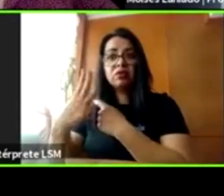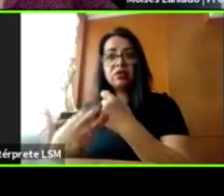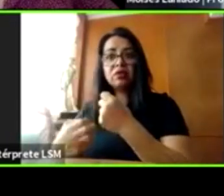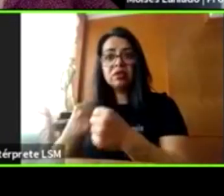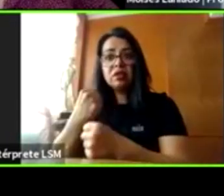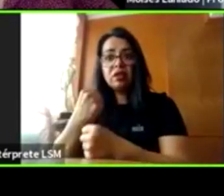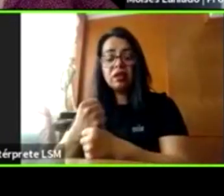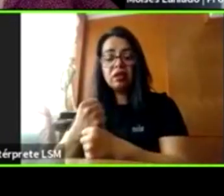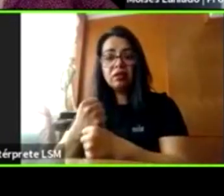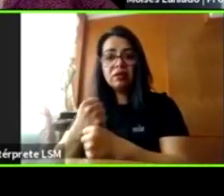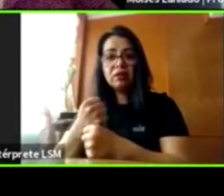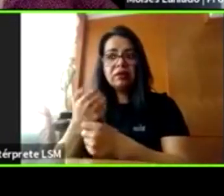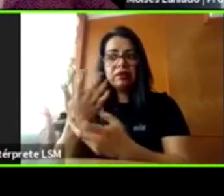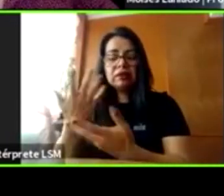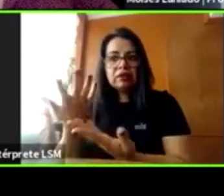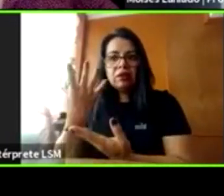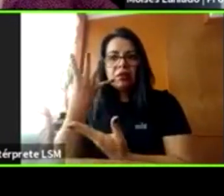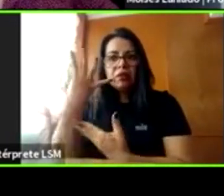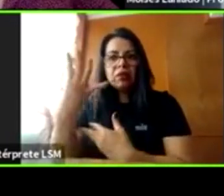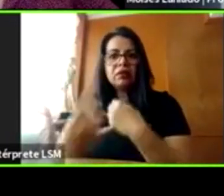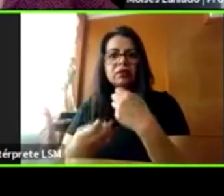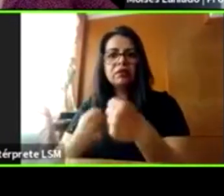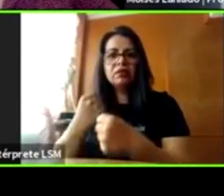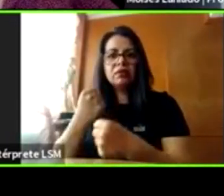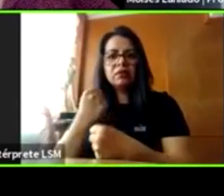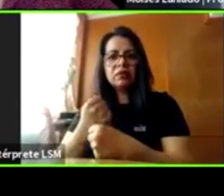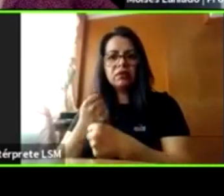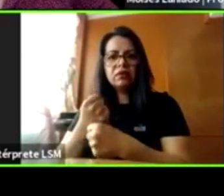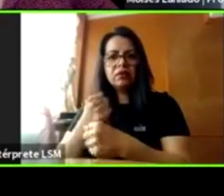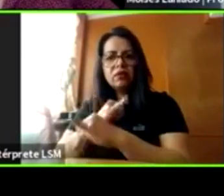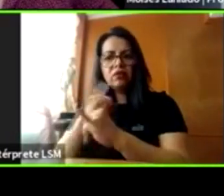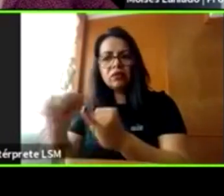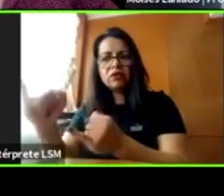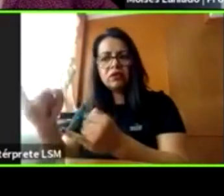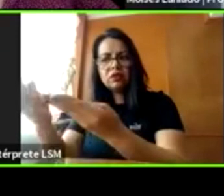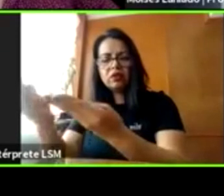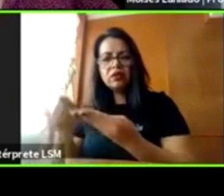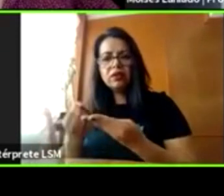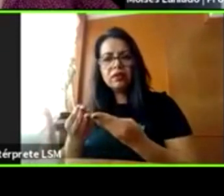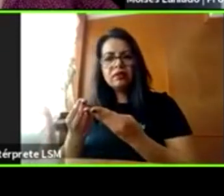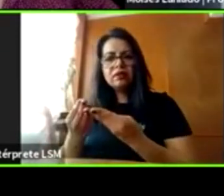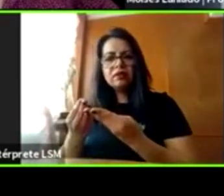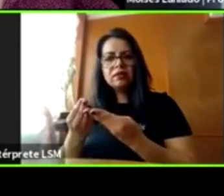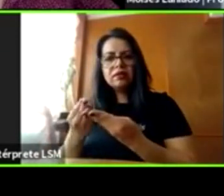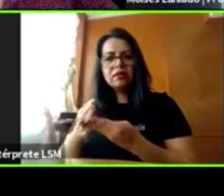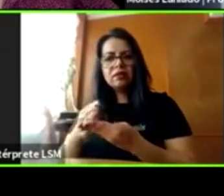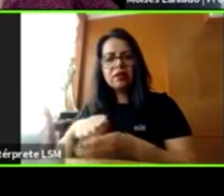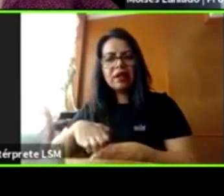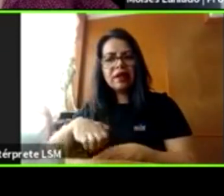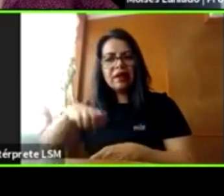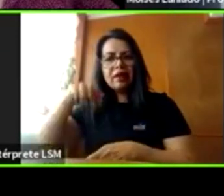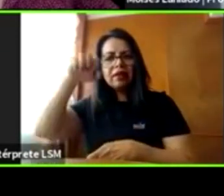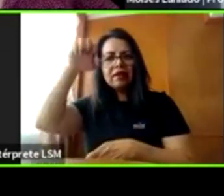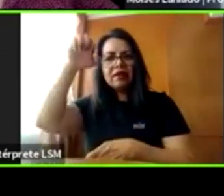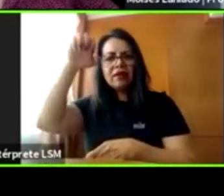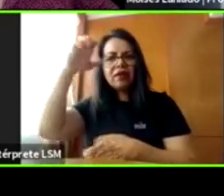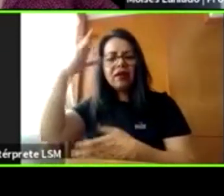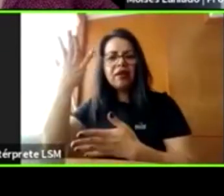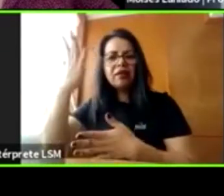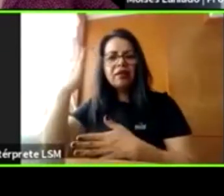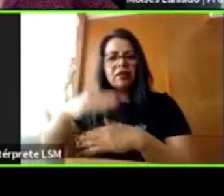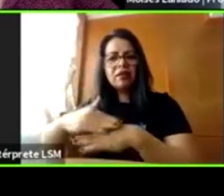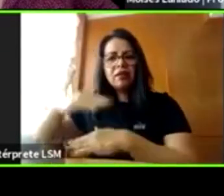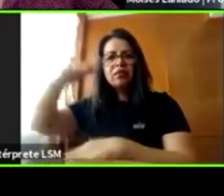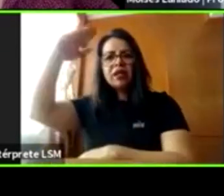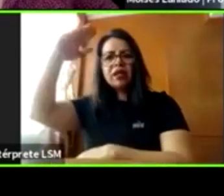los tres y medio, a los cuatro. El dato que nos dan, la edad nos dan el mayor número de violencias